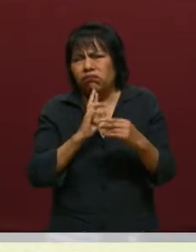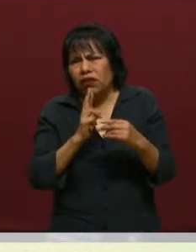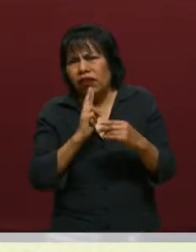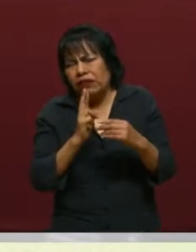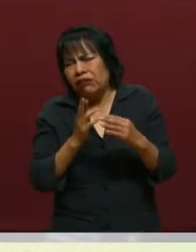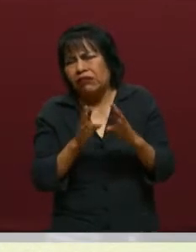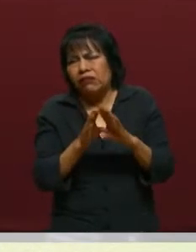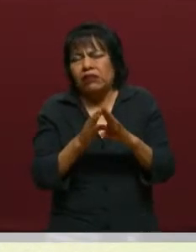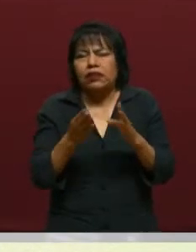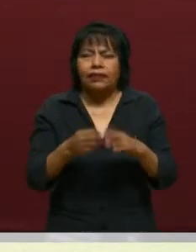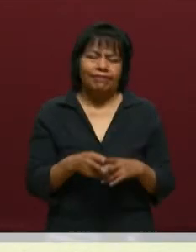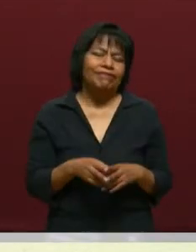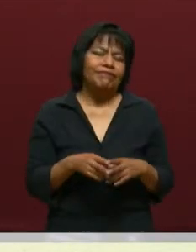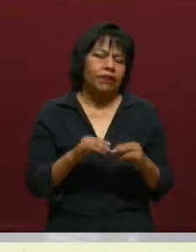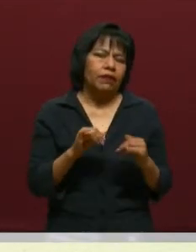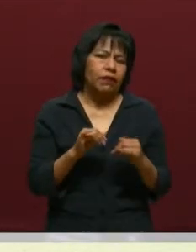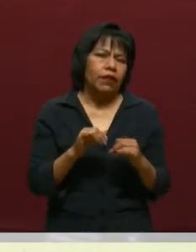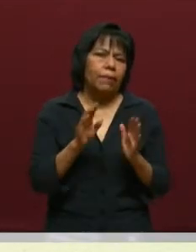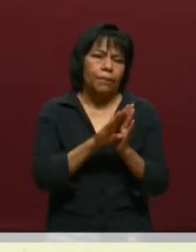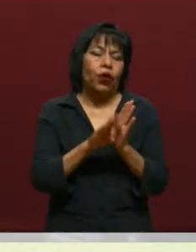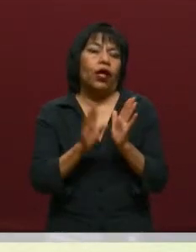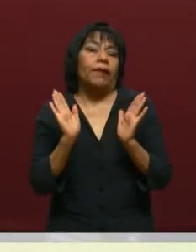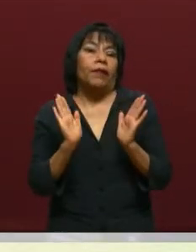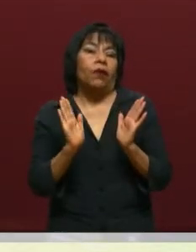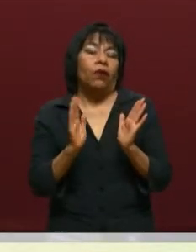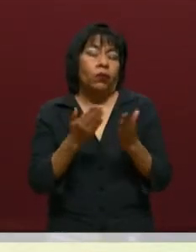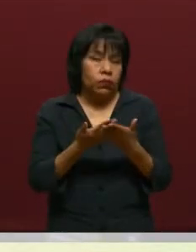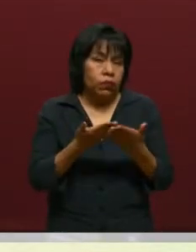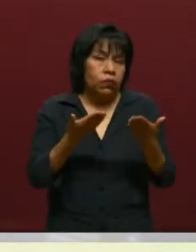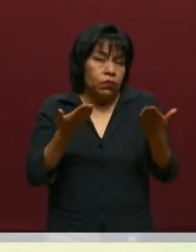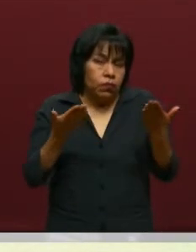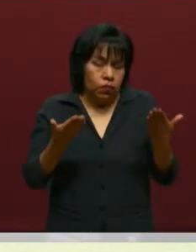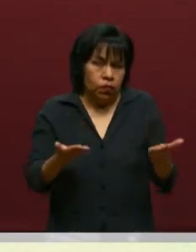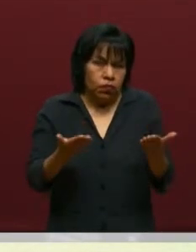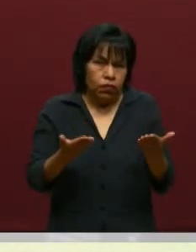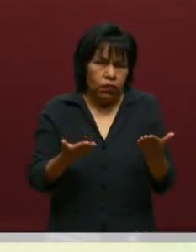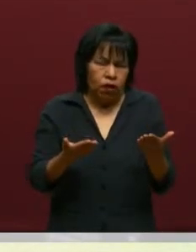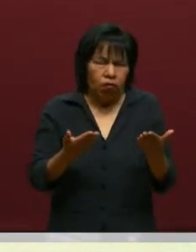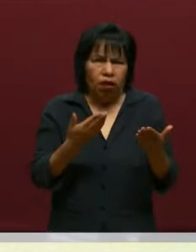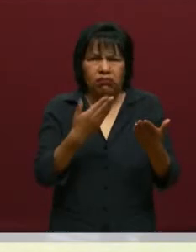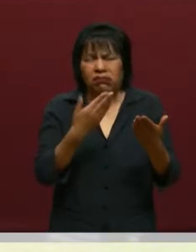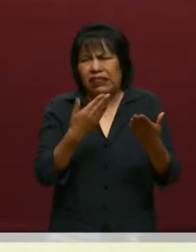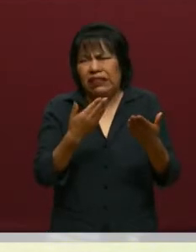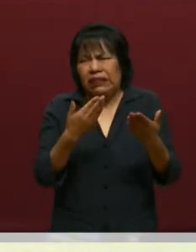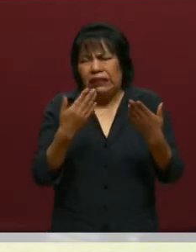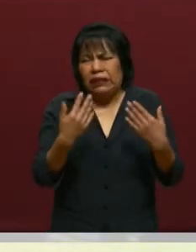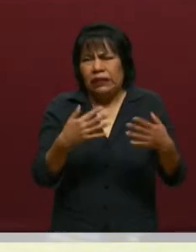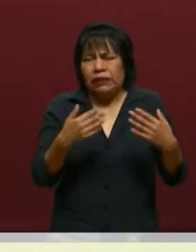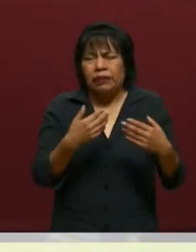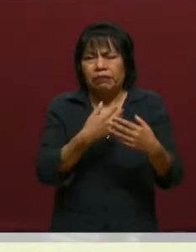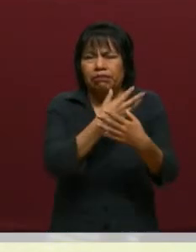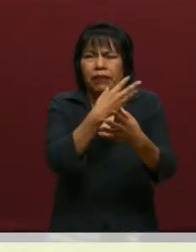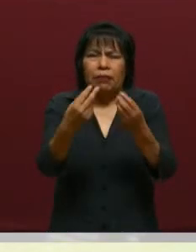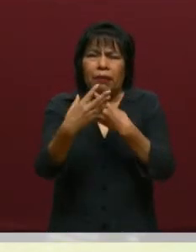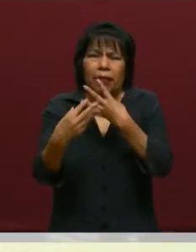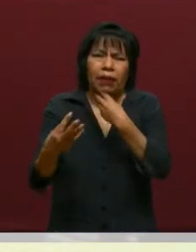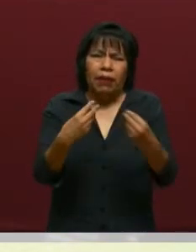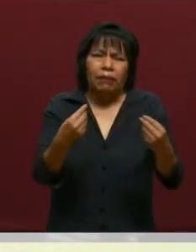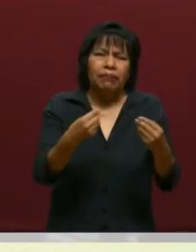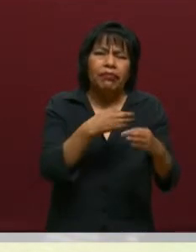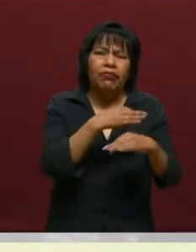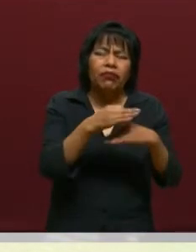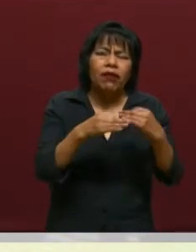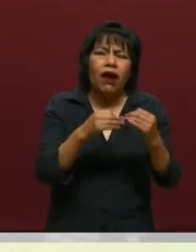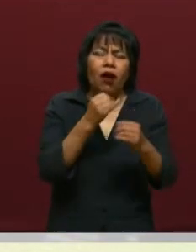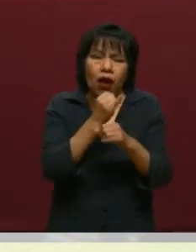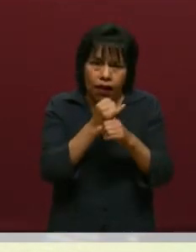poco a poco? Mira, por ejemplo, en este, justo ahora que aterrizas, el tema de la contingencia, desde educación superior, la investigación